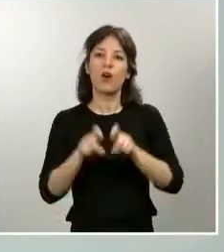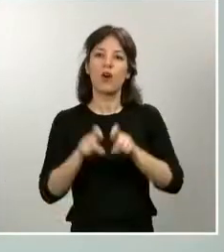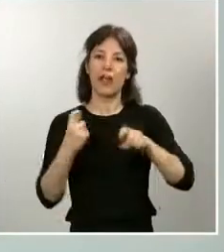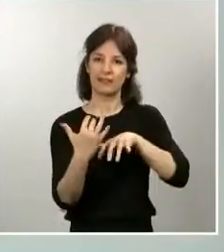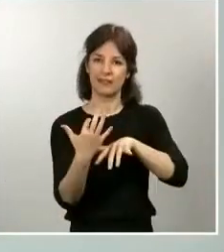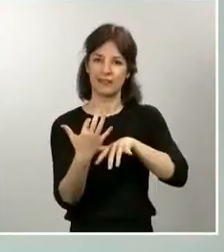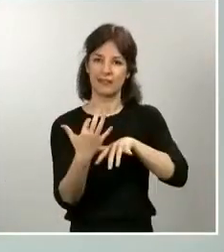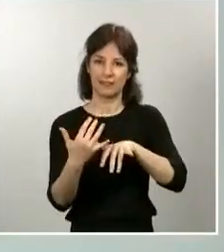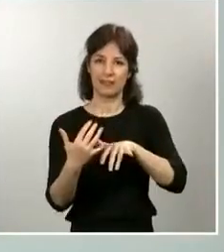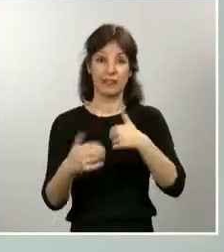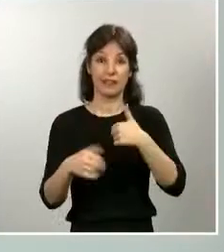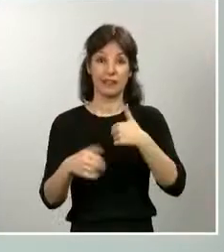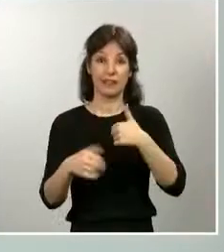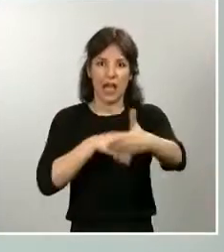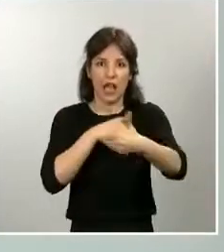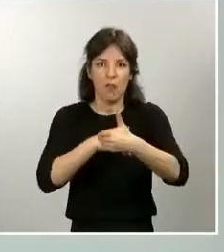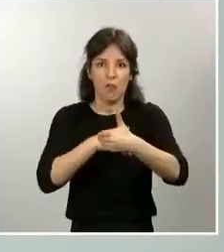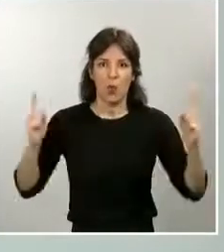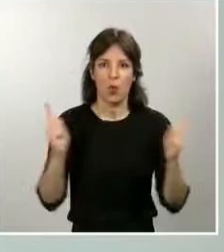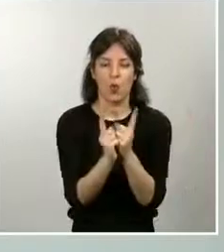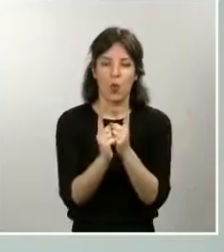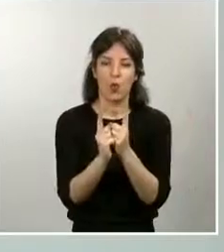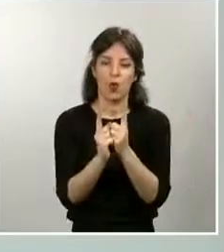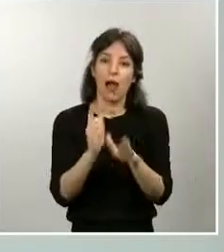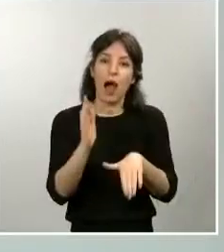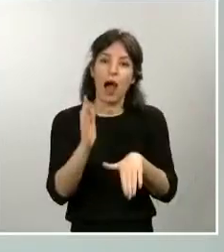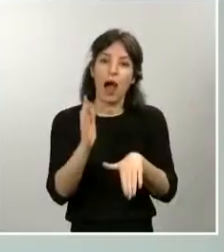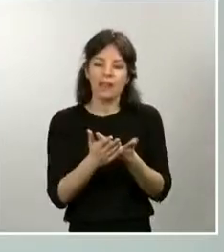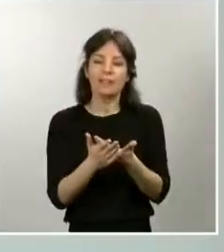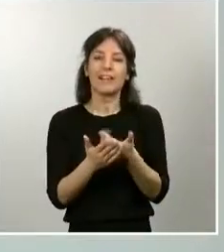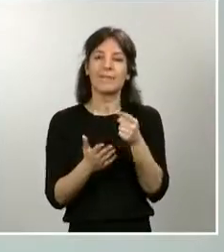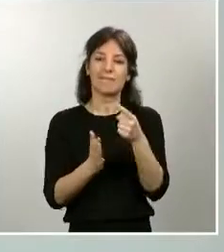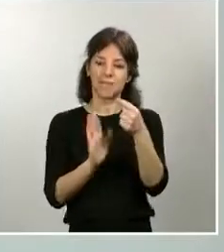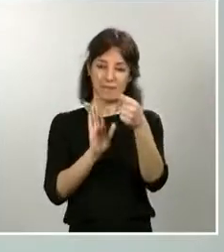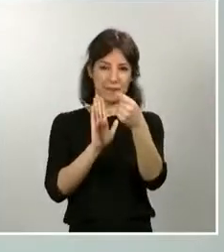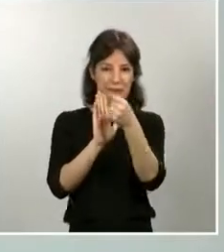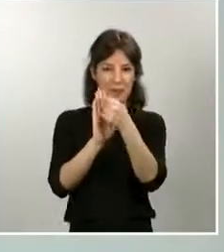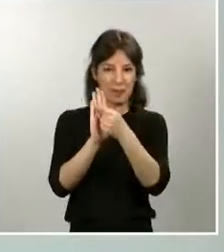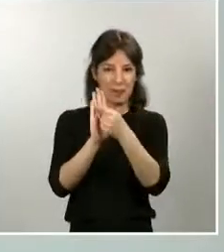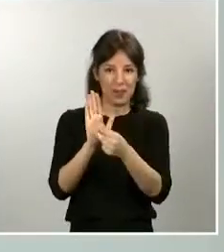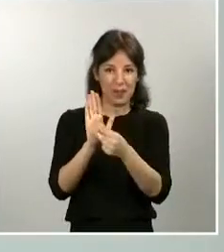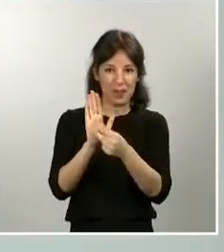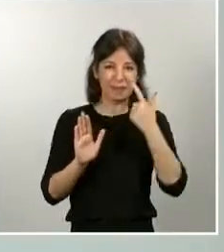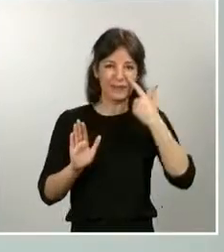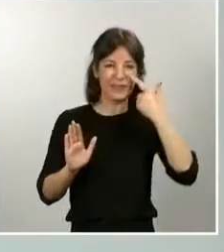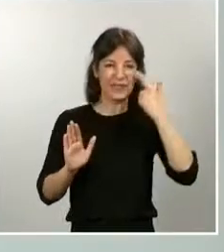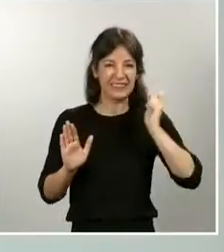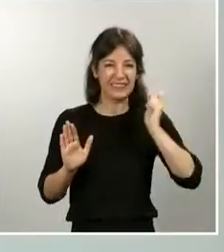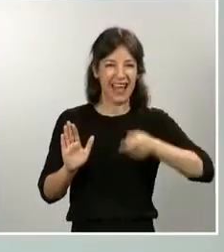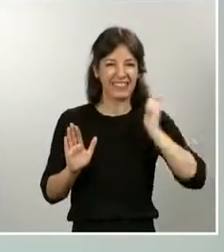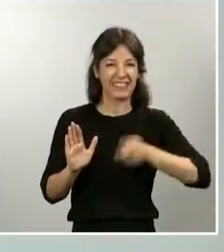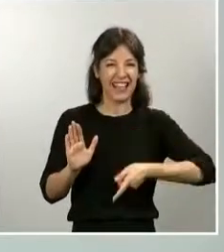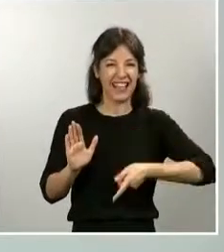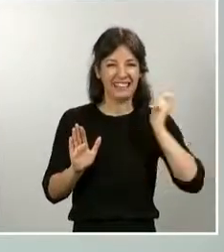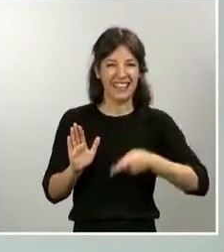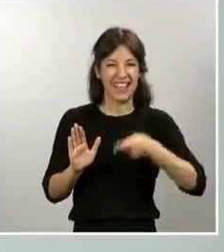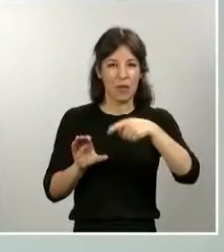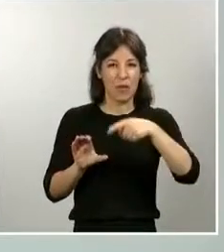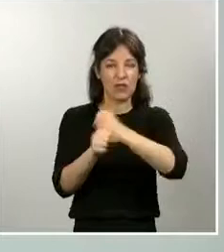reducidos e, incluso, se han descuidado esas medidas que habitualmente se utilizan en los puestos de trabajo.